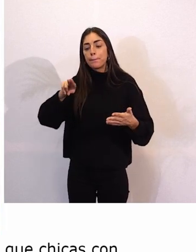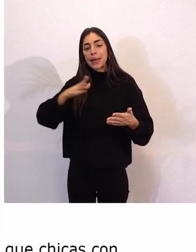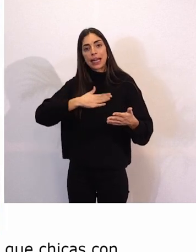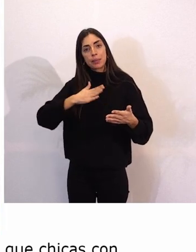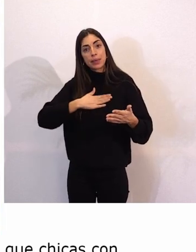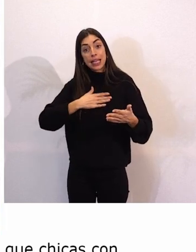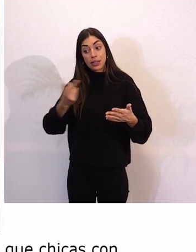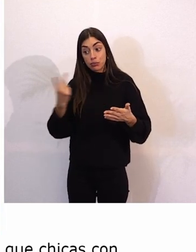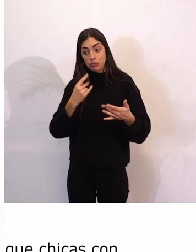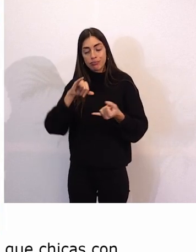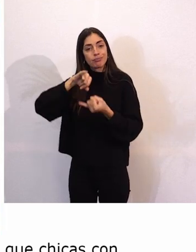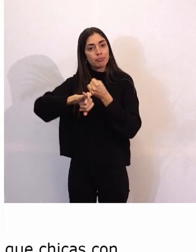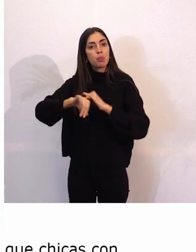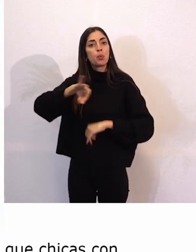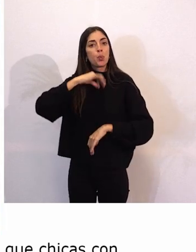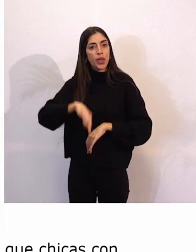podamos casar.